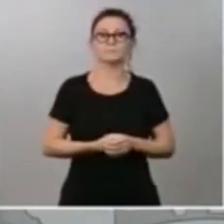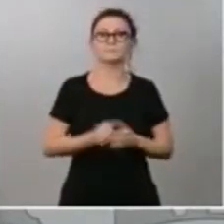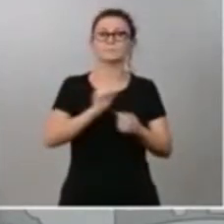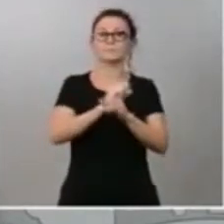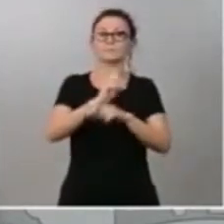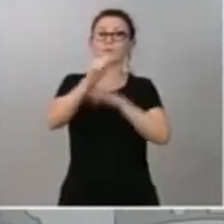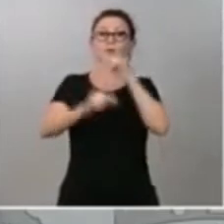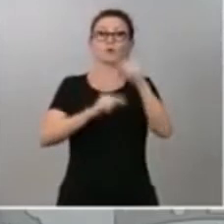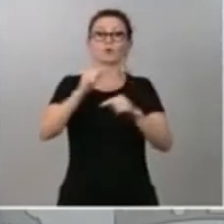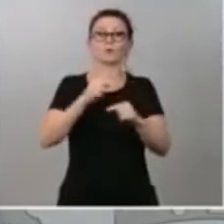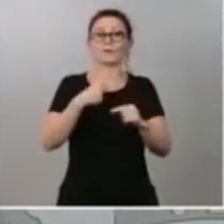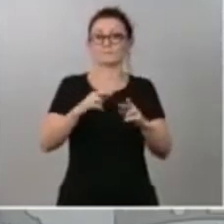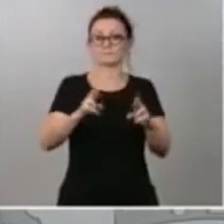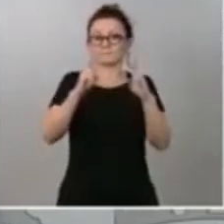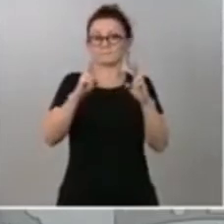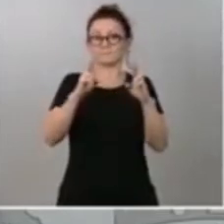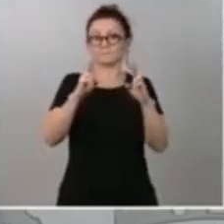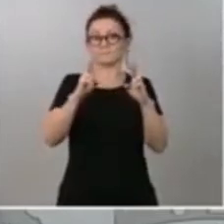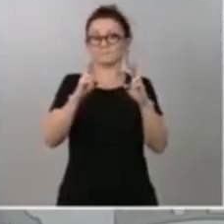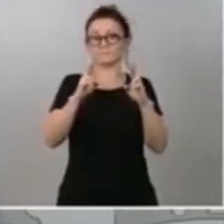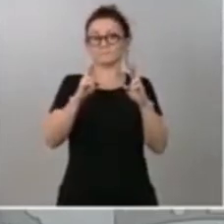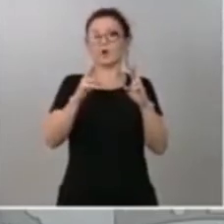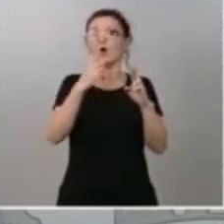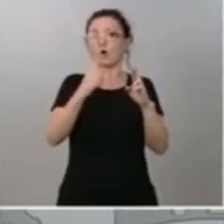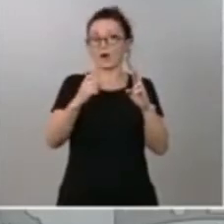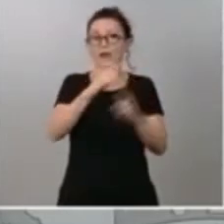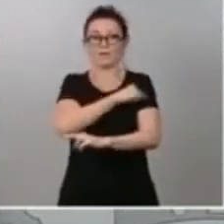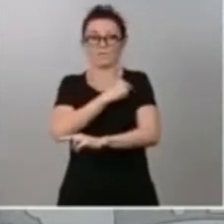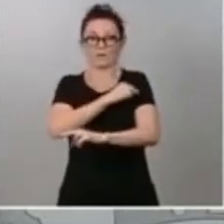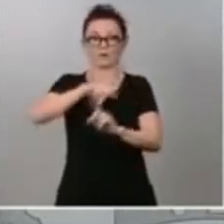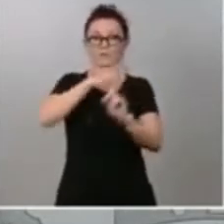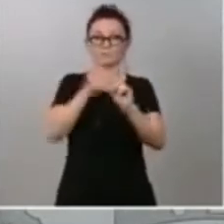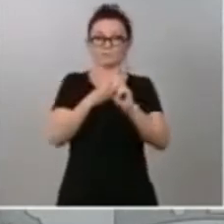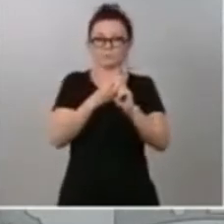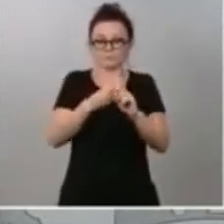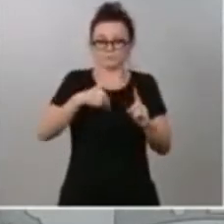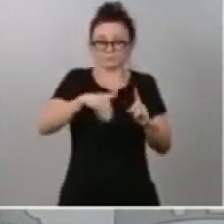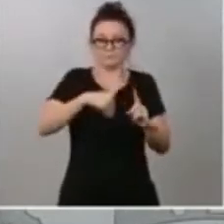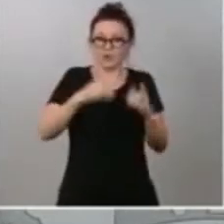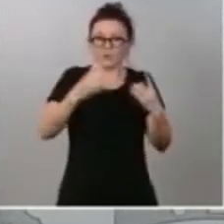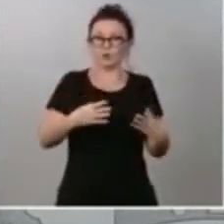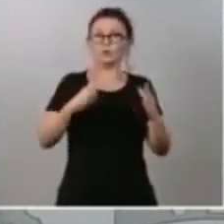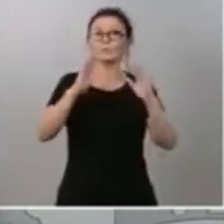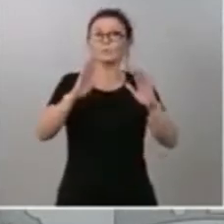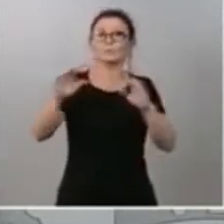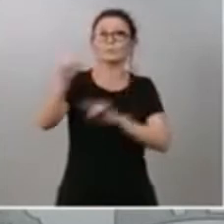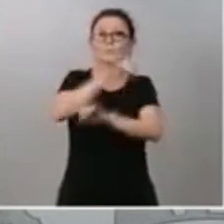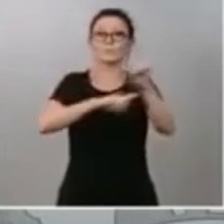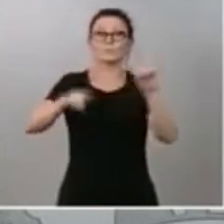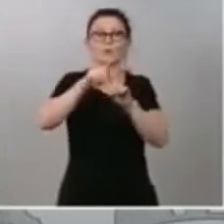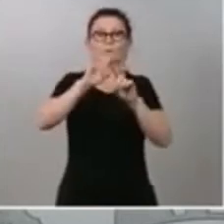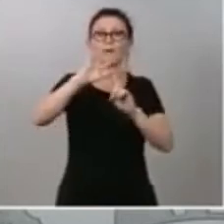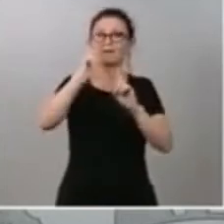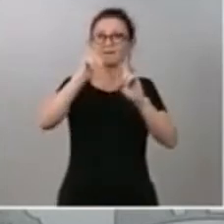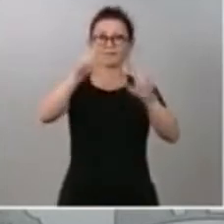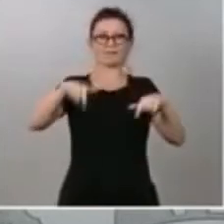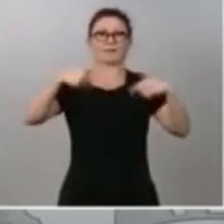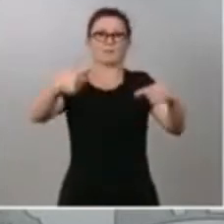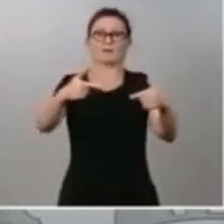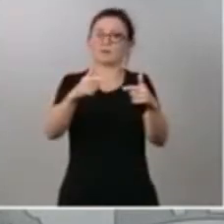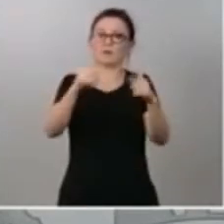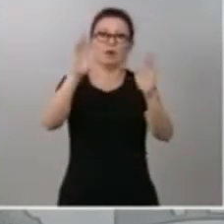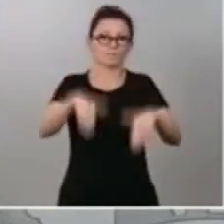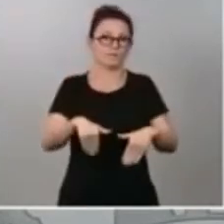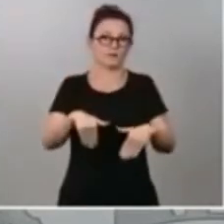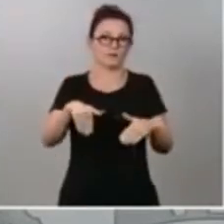que más pronto que tarde encontrará una vacuna. Pero para el desastre climático no hay ni habrá vacuna disponible. El termómetro sigue